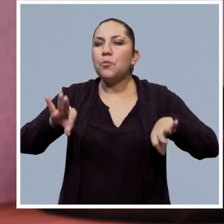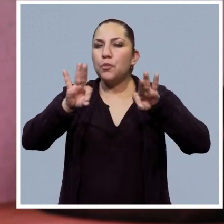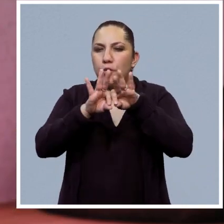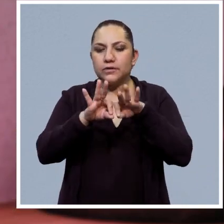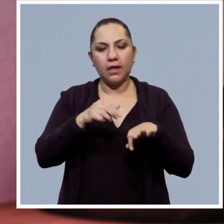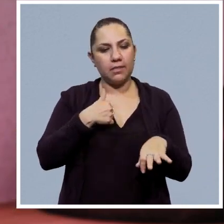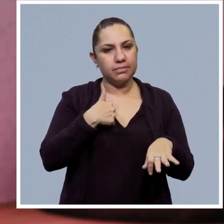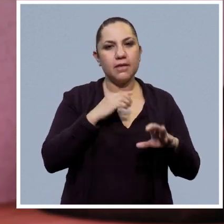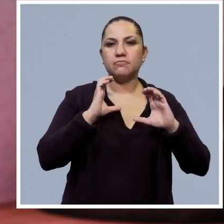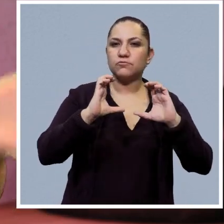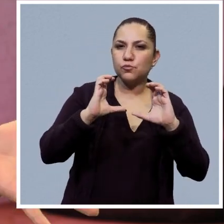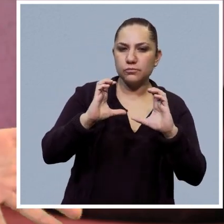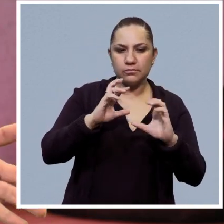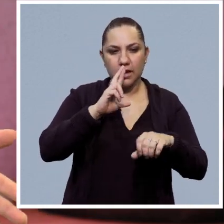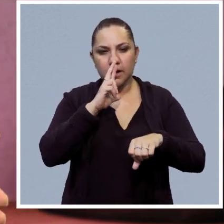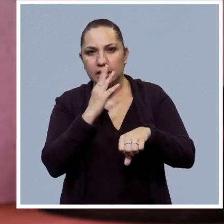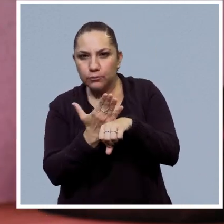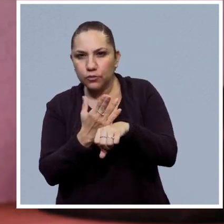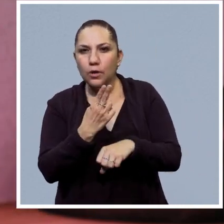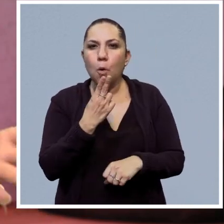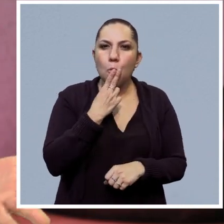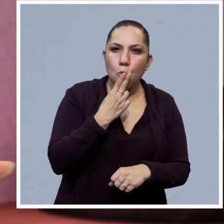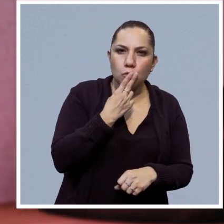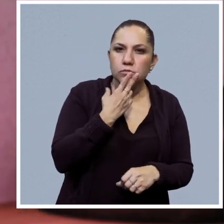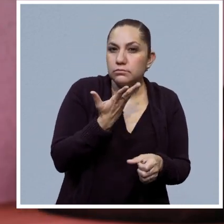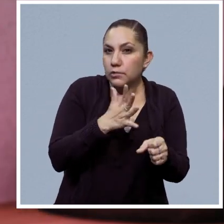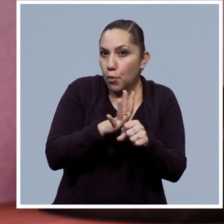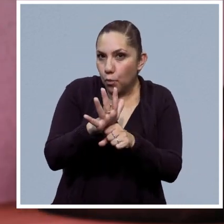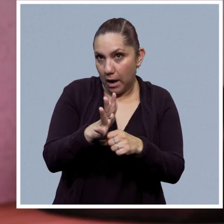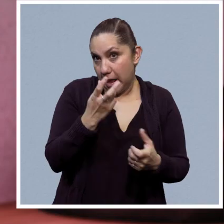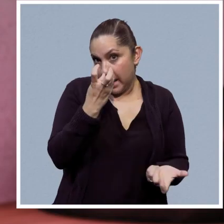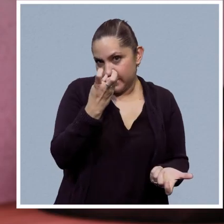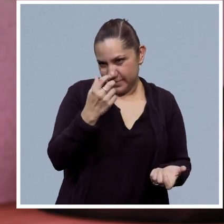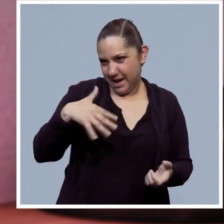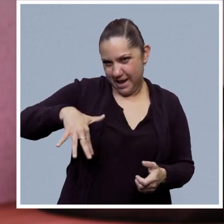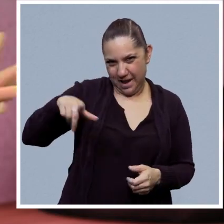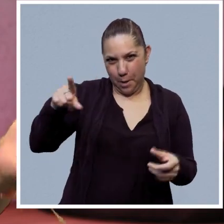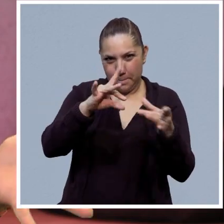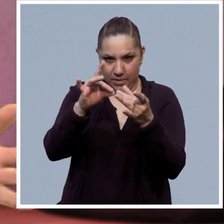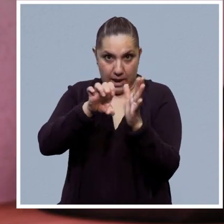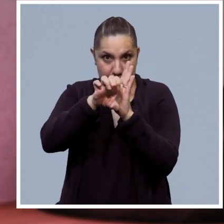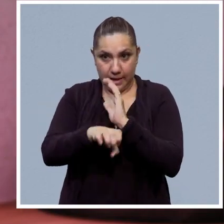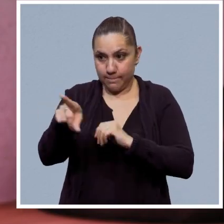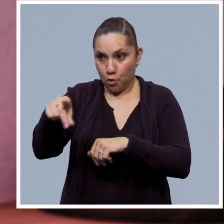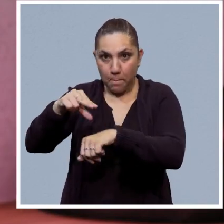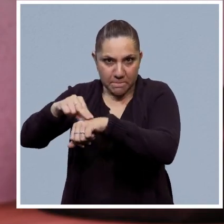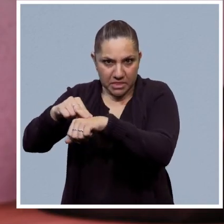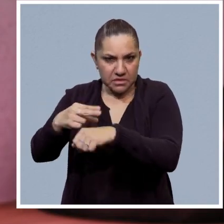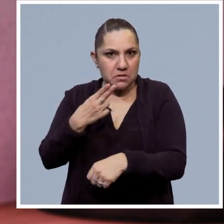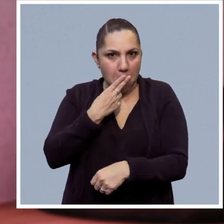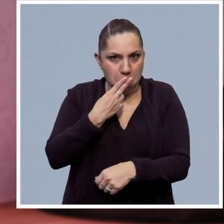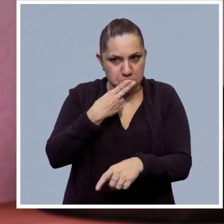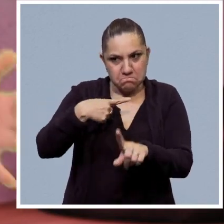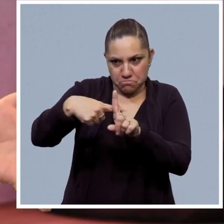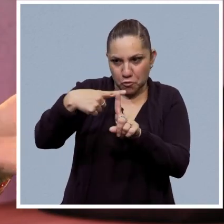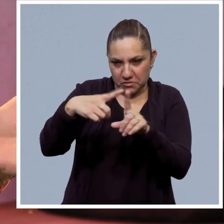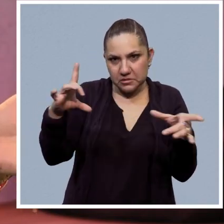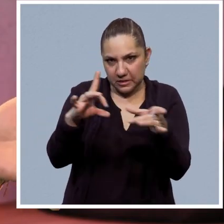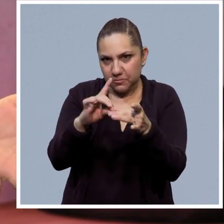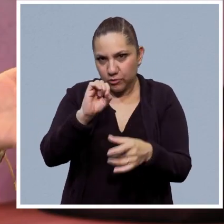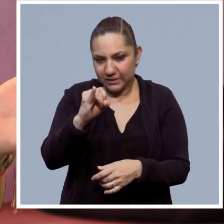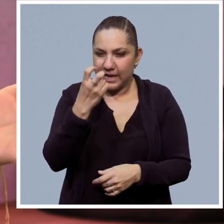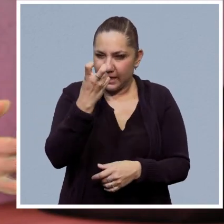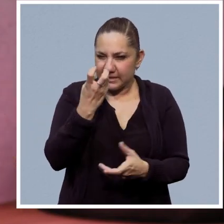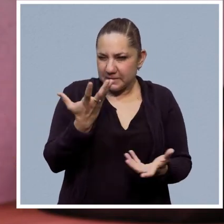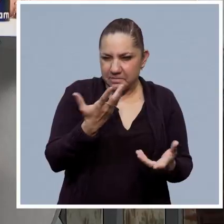utilizamos de forma responsable, como ya lo decíamos en la entrevista, también puede ser muy útil para muchas aplicaciones, por ejemplo en el campo de la medicina. Pero con esta